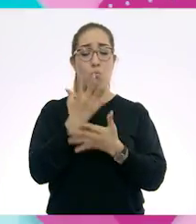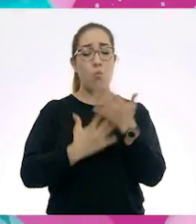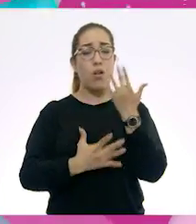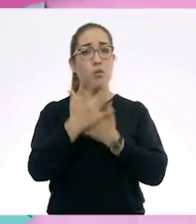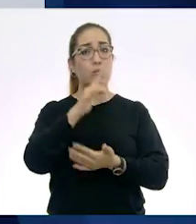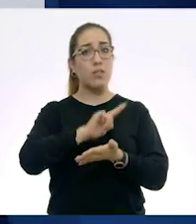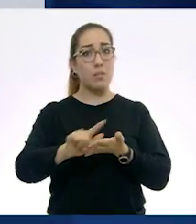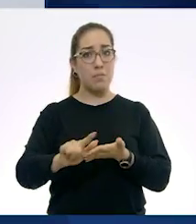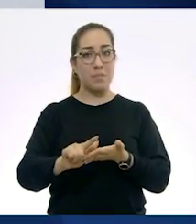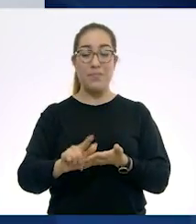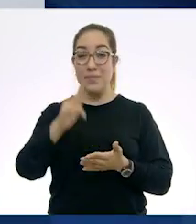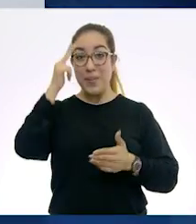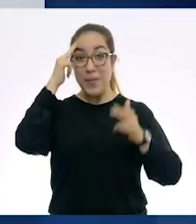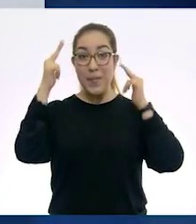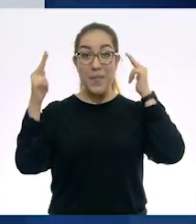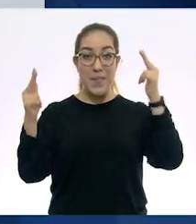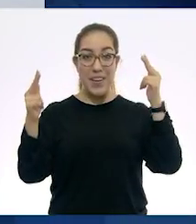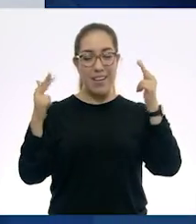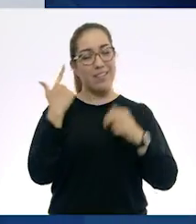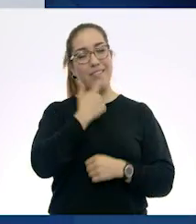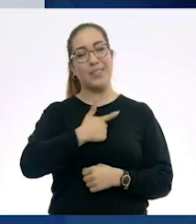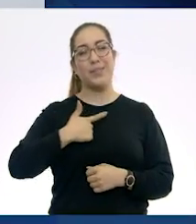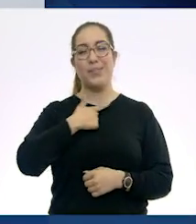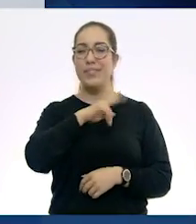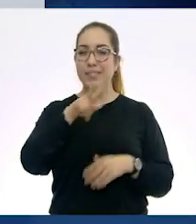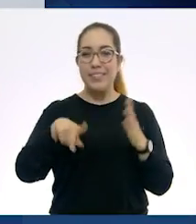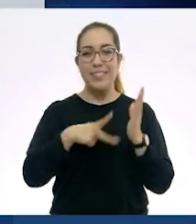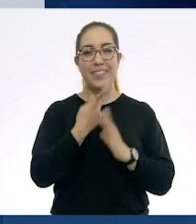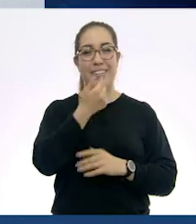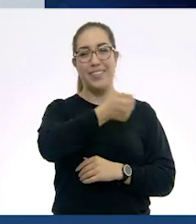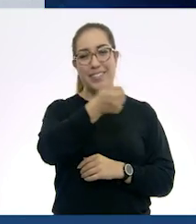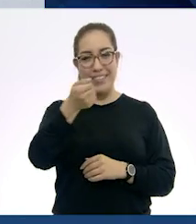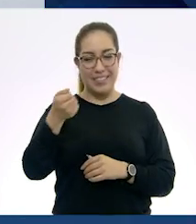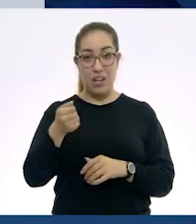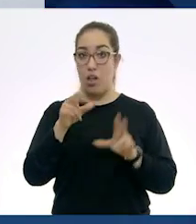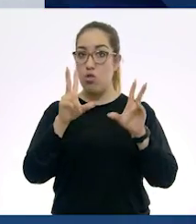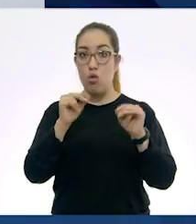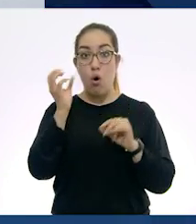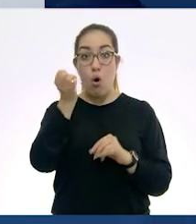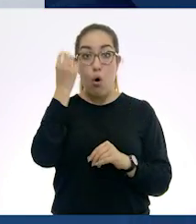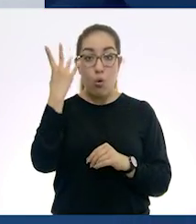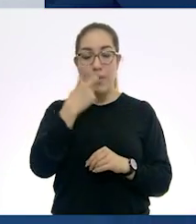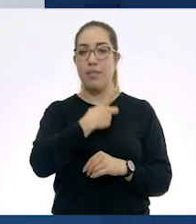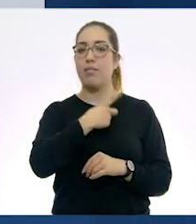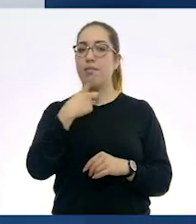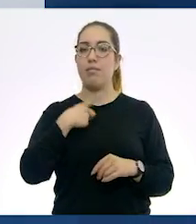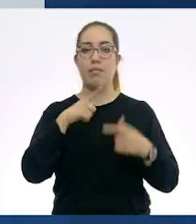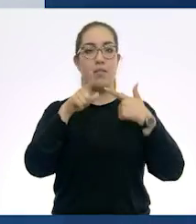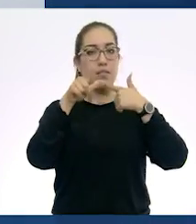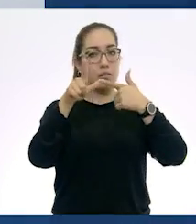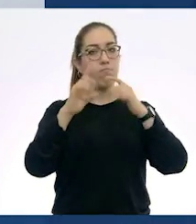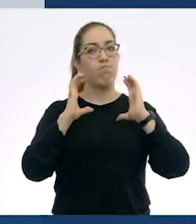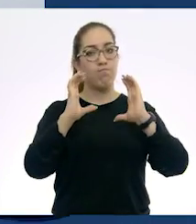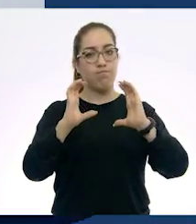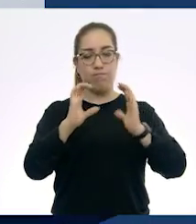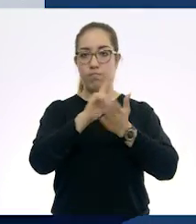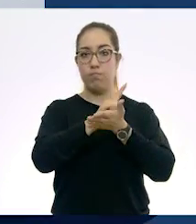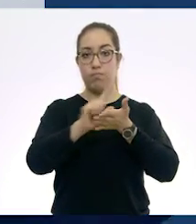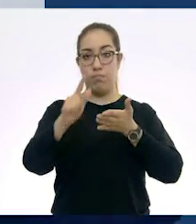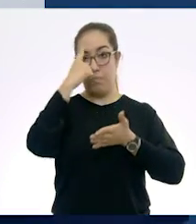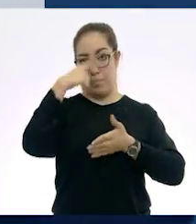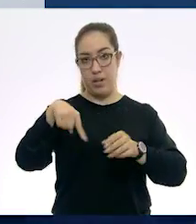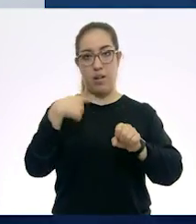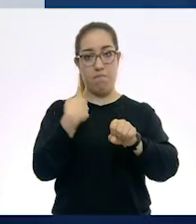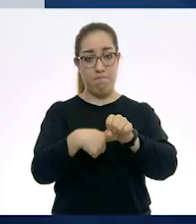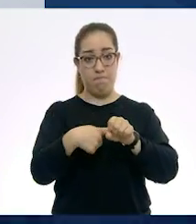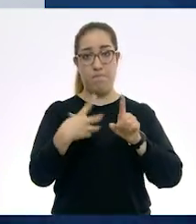¡Hola! ¡Qué gusto saludarlos! No olviden que hay que continuar con las medidas de higiene para evitar